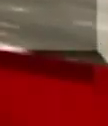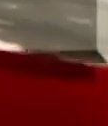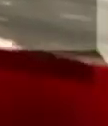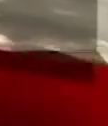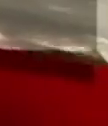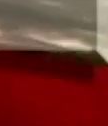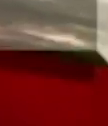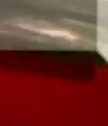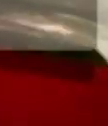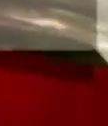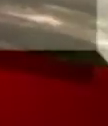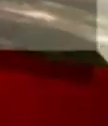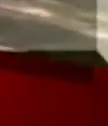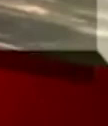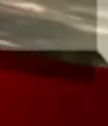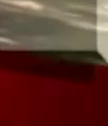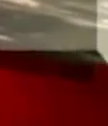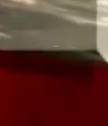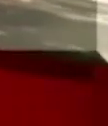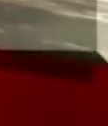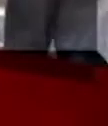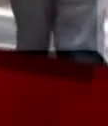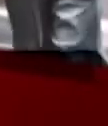que fueron ayer.